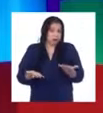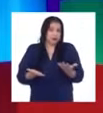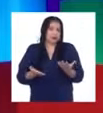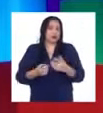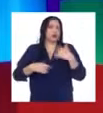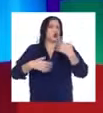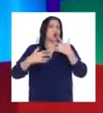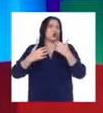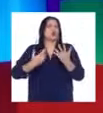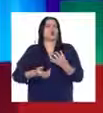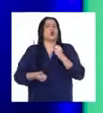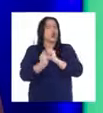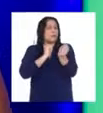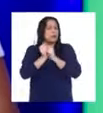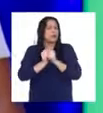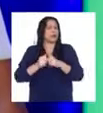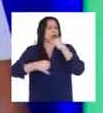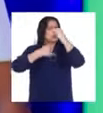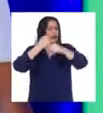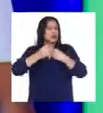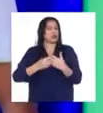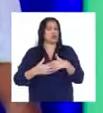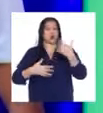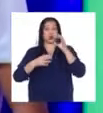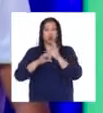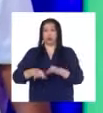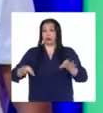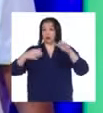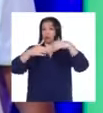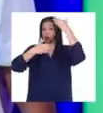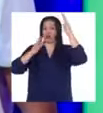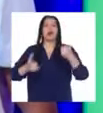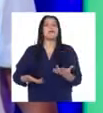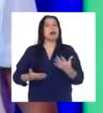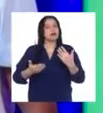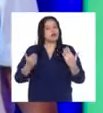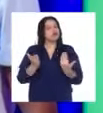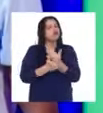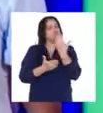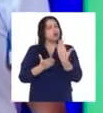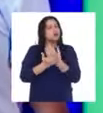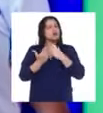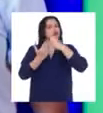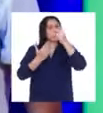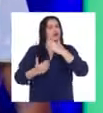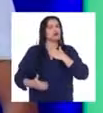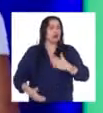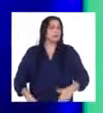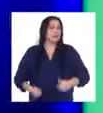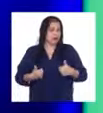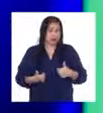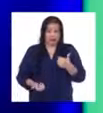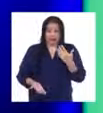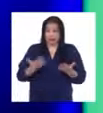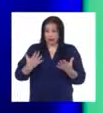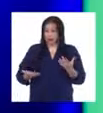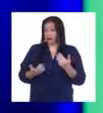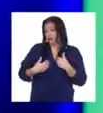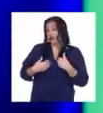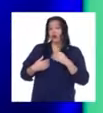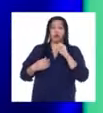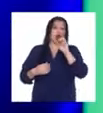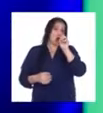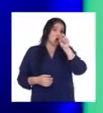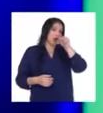carreras de alto nivel para empezar nuevos proyectos tal vez habrá una ONG